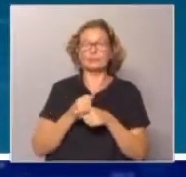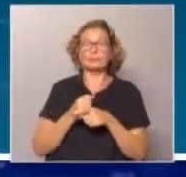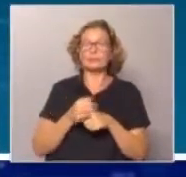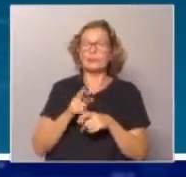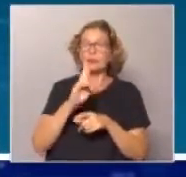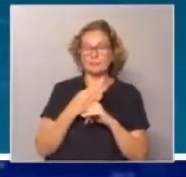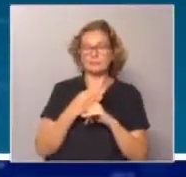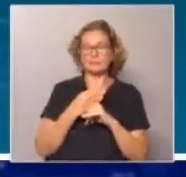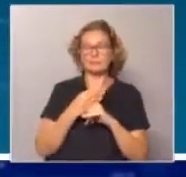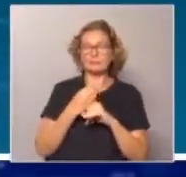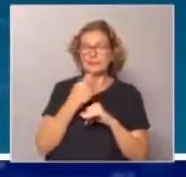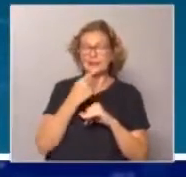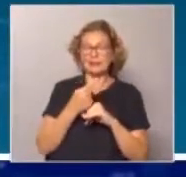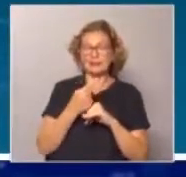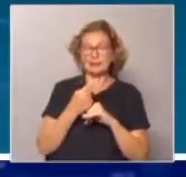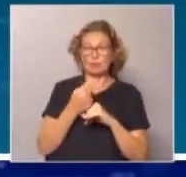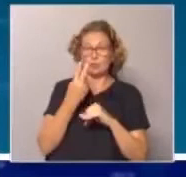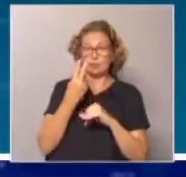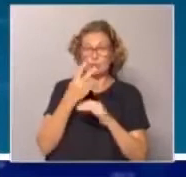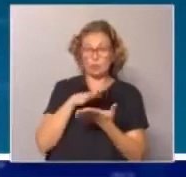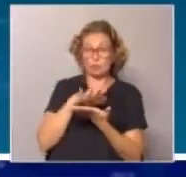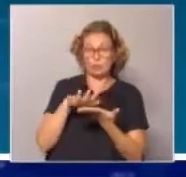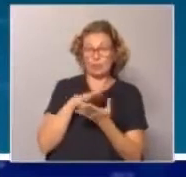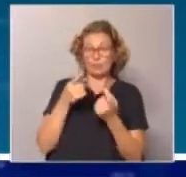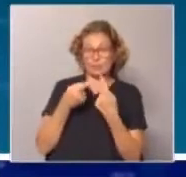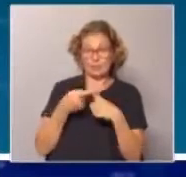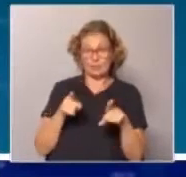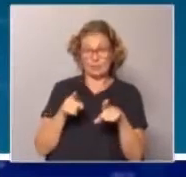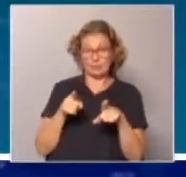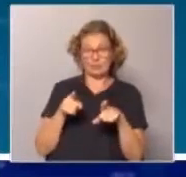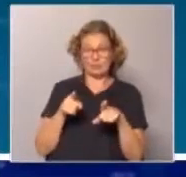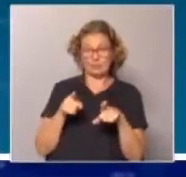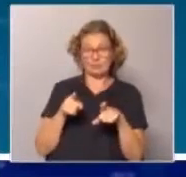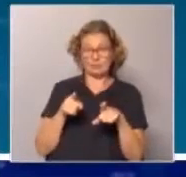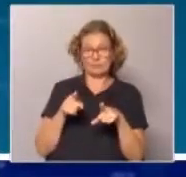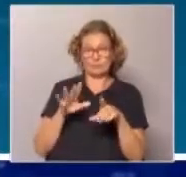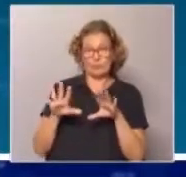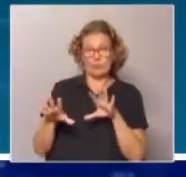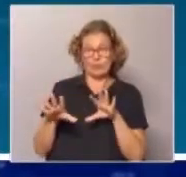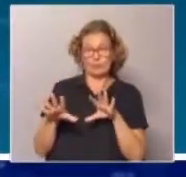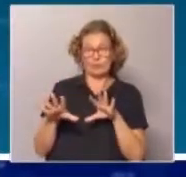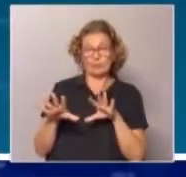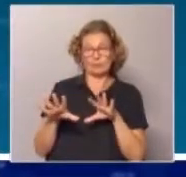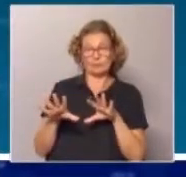¿qué responder al respecto? Bueno, les decía que hay dos escenarios distintos. Por un lado,